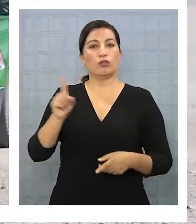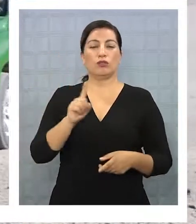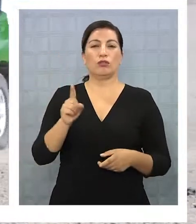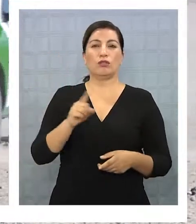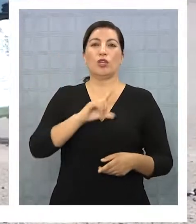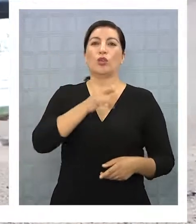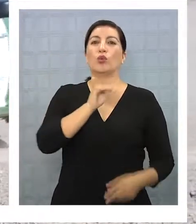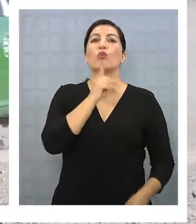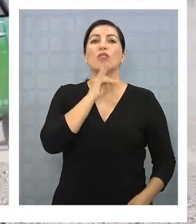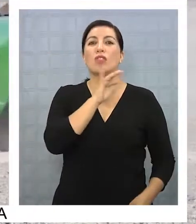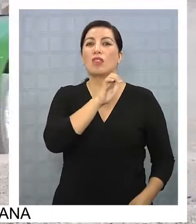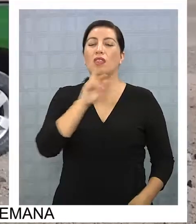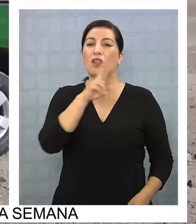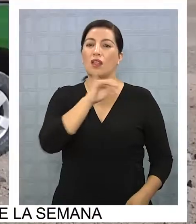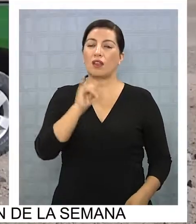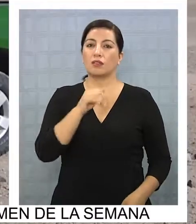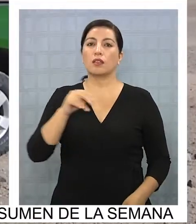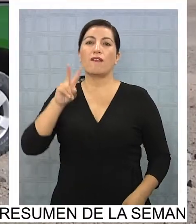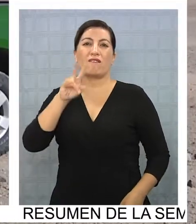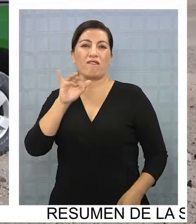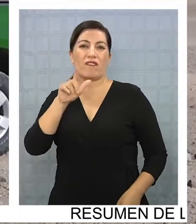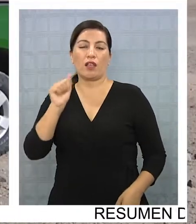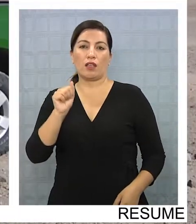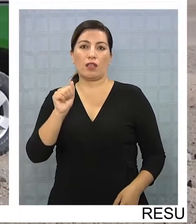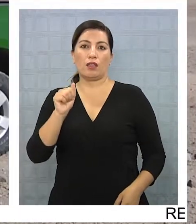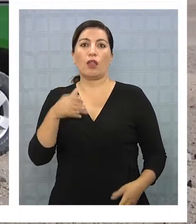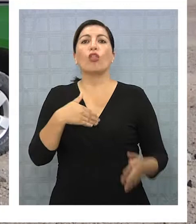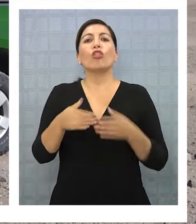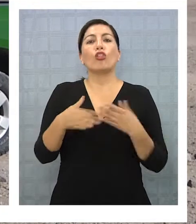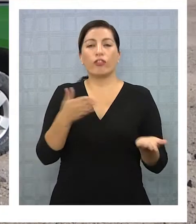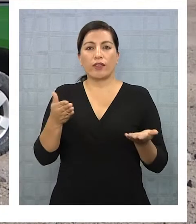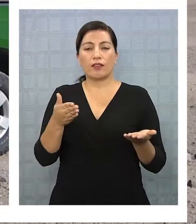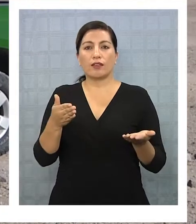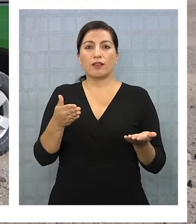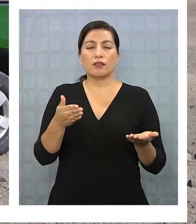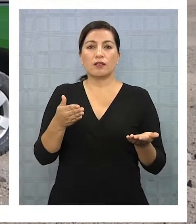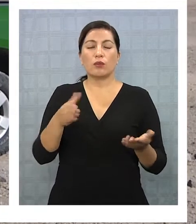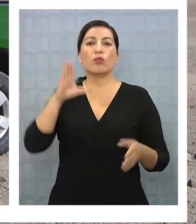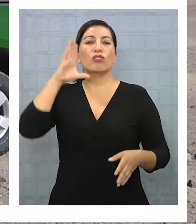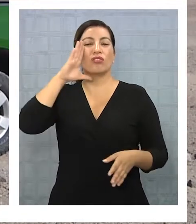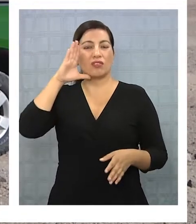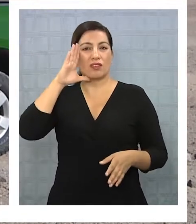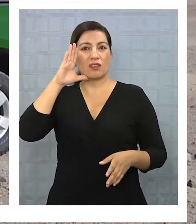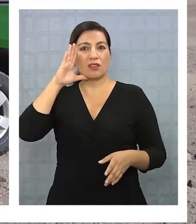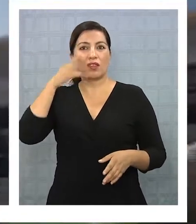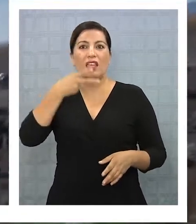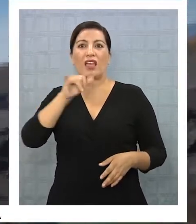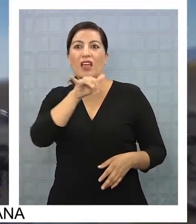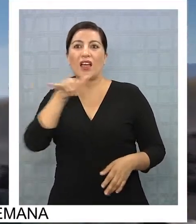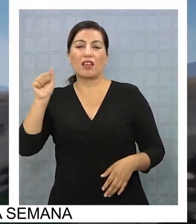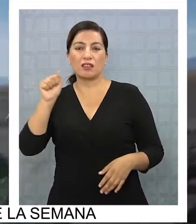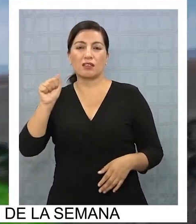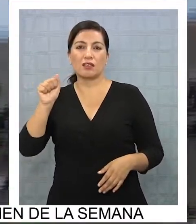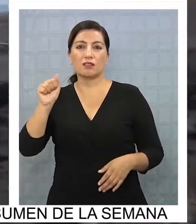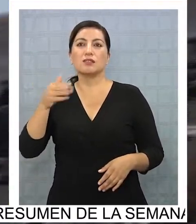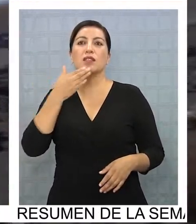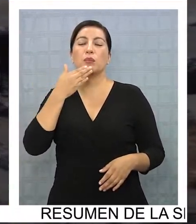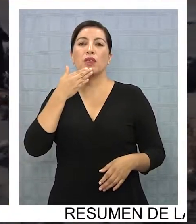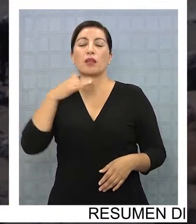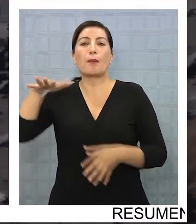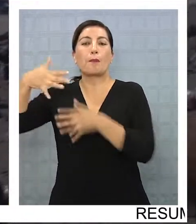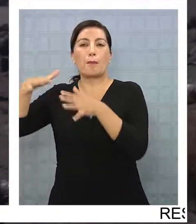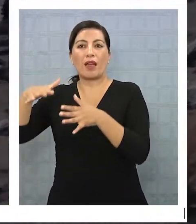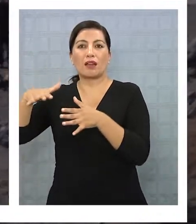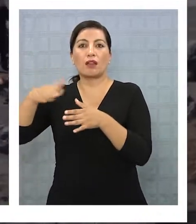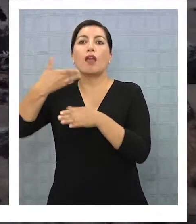Gutiérrez, que Claudio Vila defiendan, o sea, ¿de qué lado están? Cuando la presidenta Bachelet defiende los intereses de Chile en la Haya, ellos están repartiendo tierra o mar, perdón,